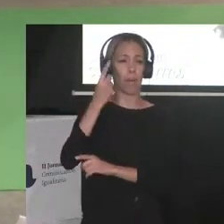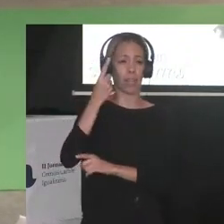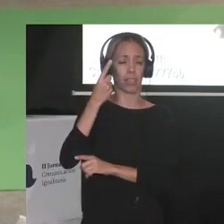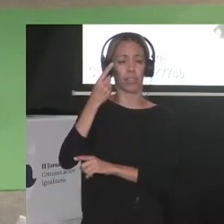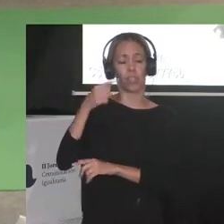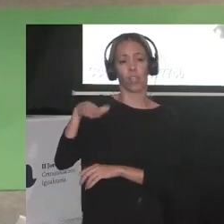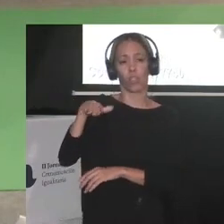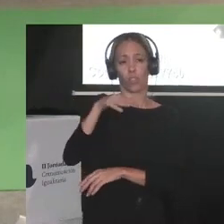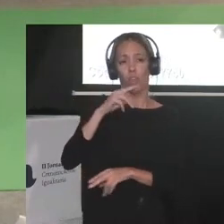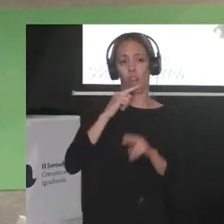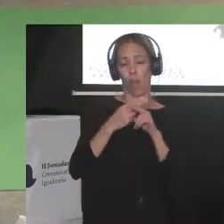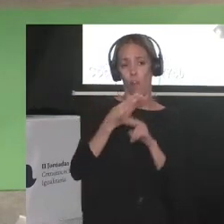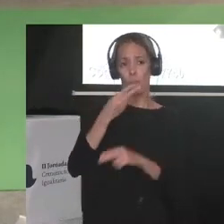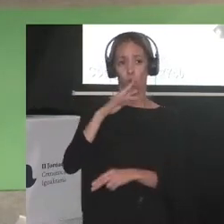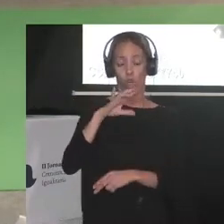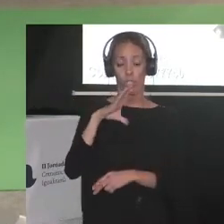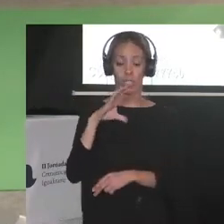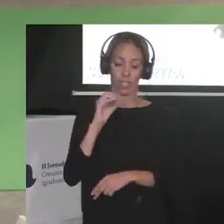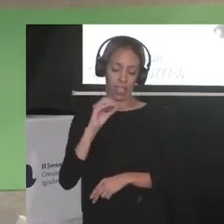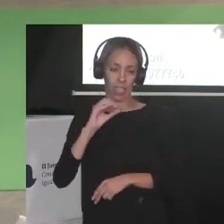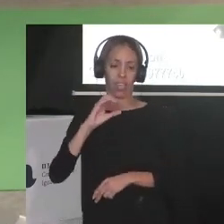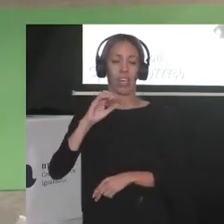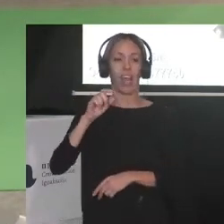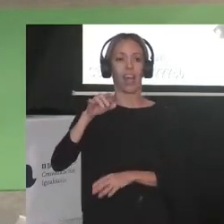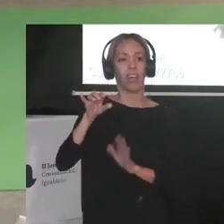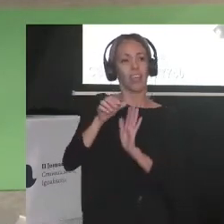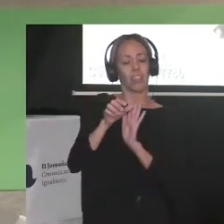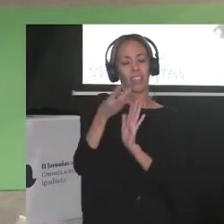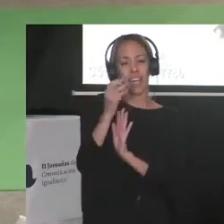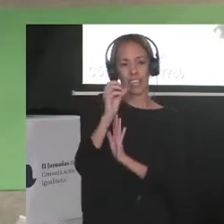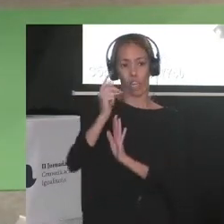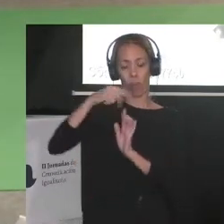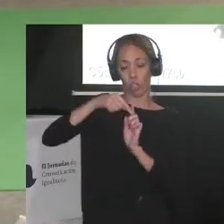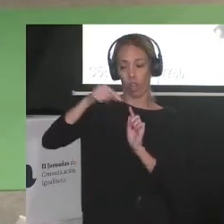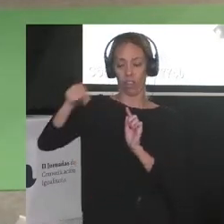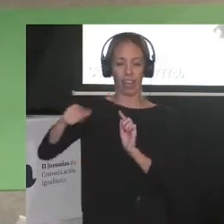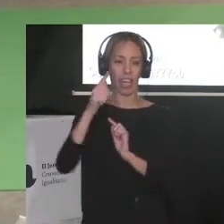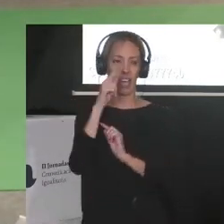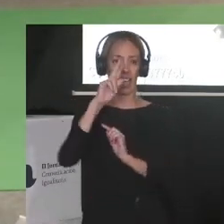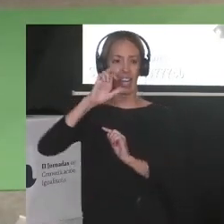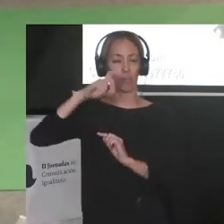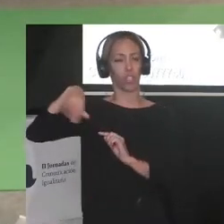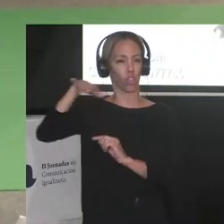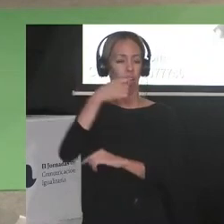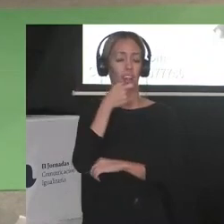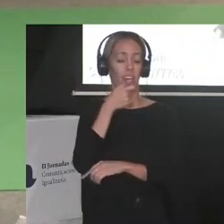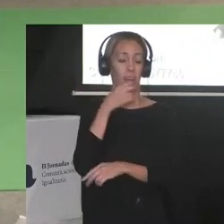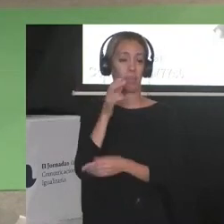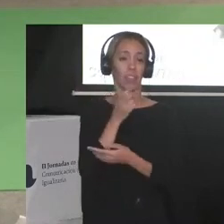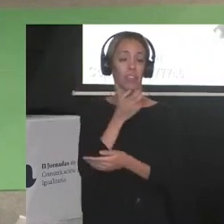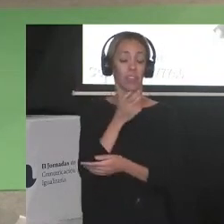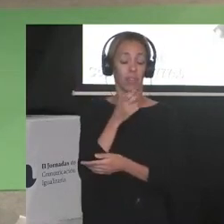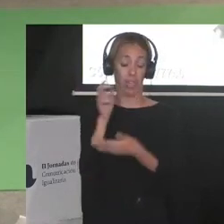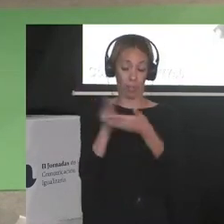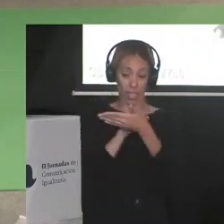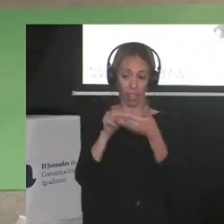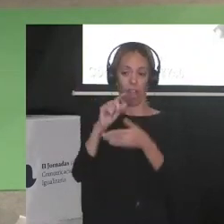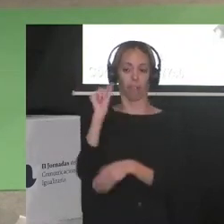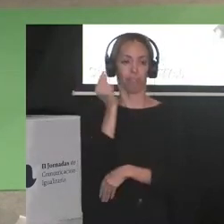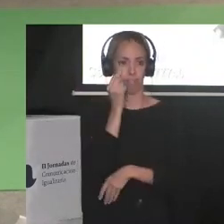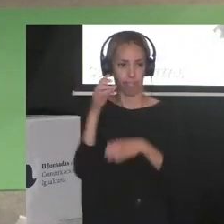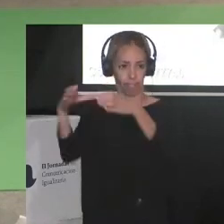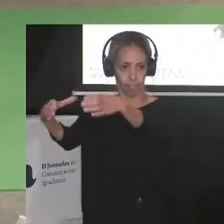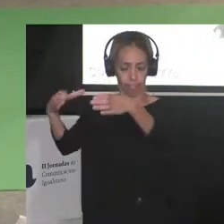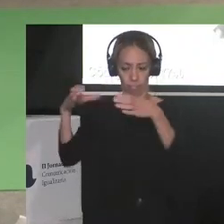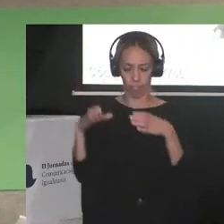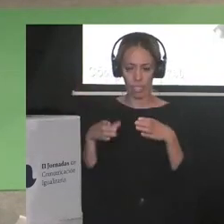Brozeliandria a 30 kilómetros de Rennes en el corazón de Bretaña dicen que uno de esos mejires que lleva